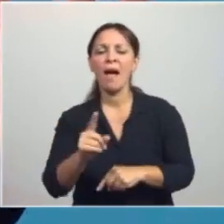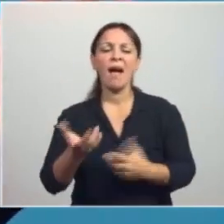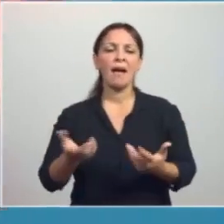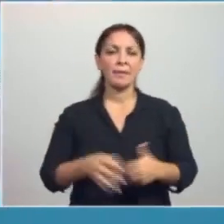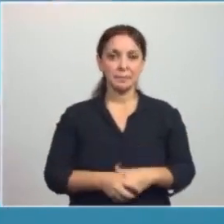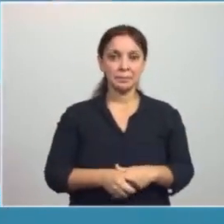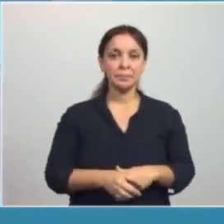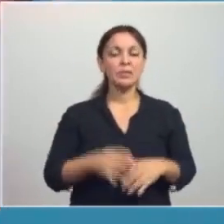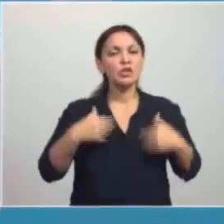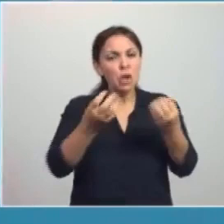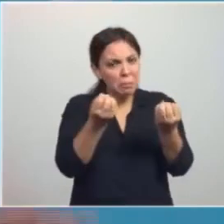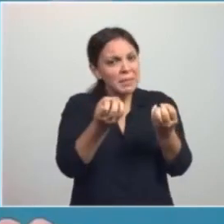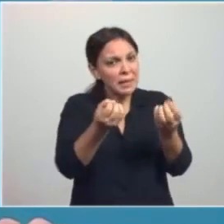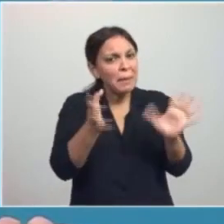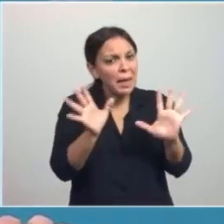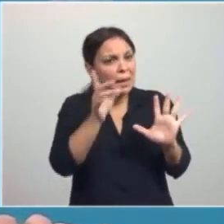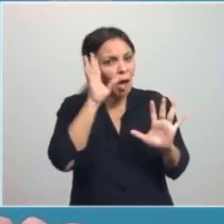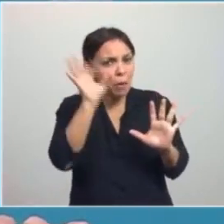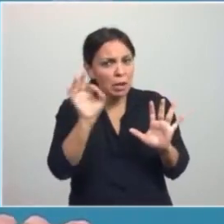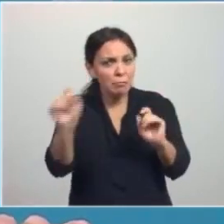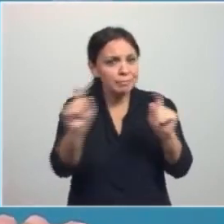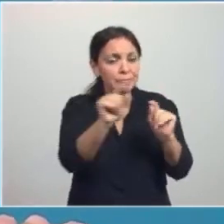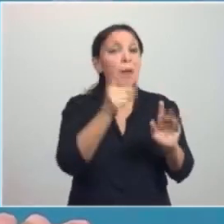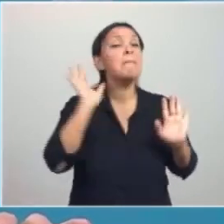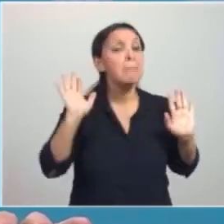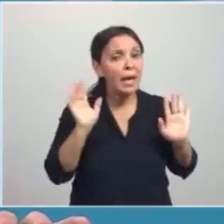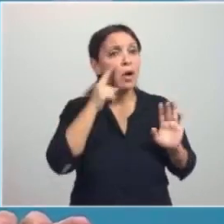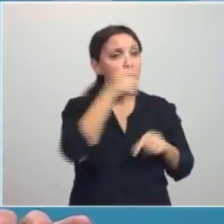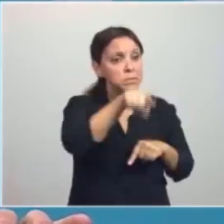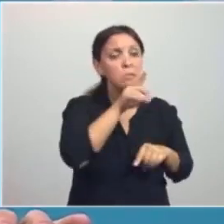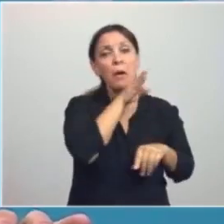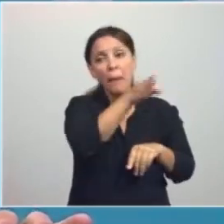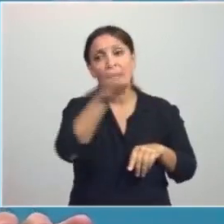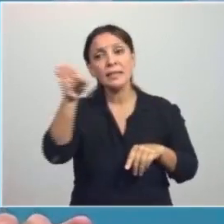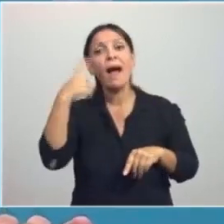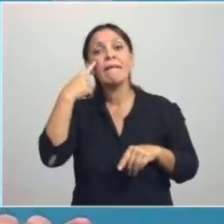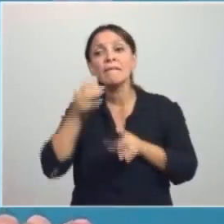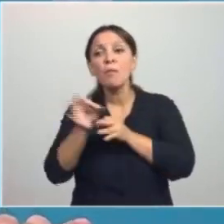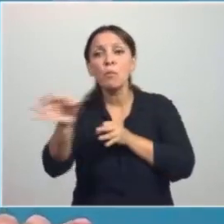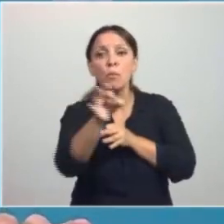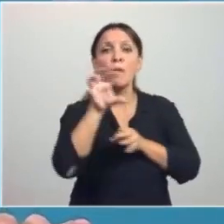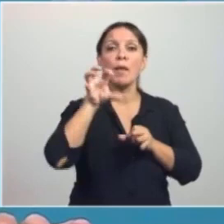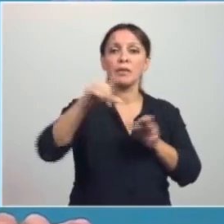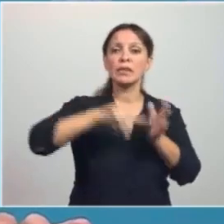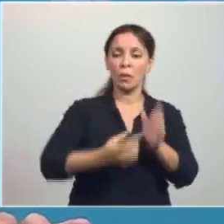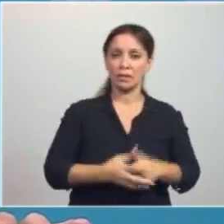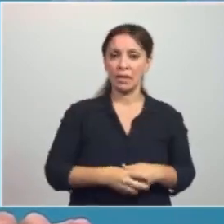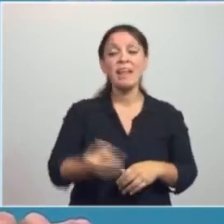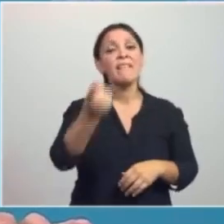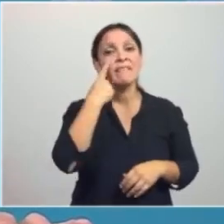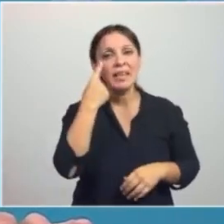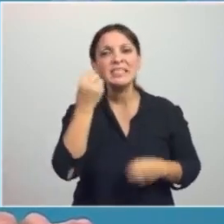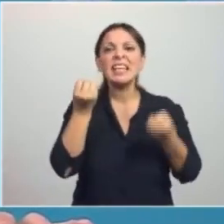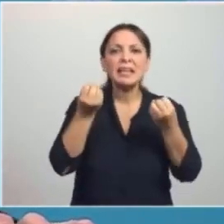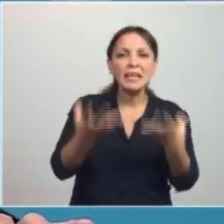Ahora, les digo, todo bien. Recorran los pueblos de la provincia de Buenos Aires y vean cómo la actividad y